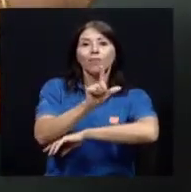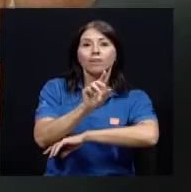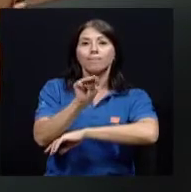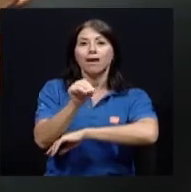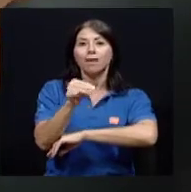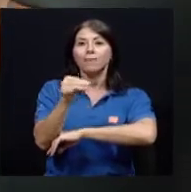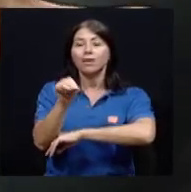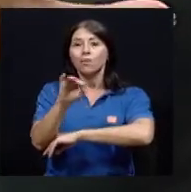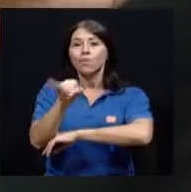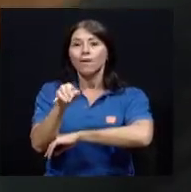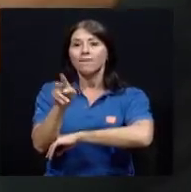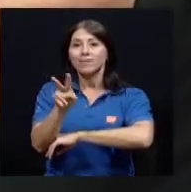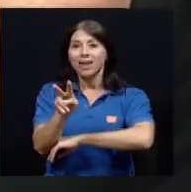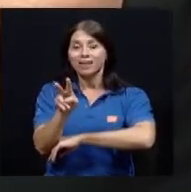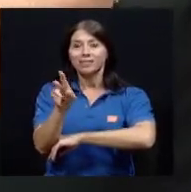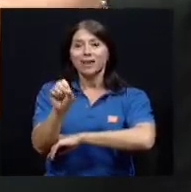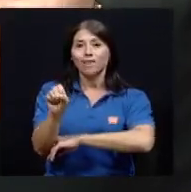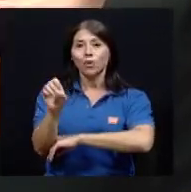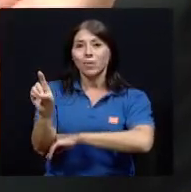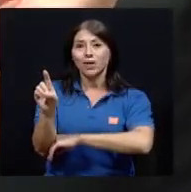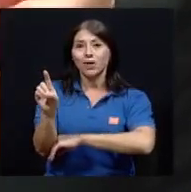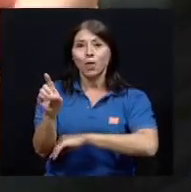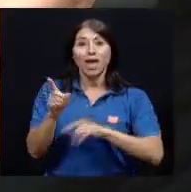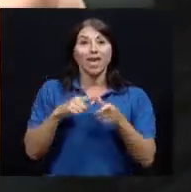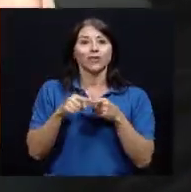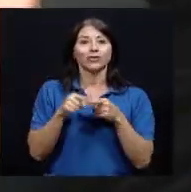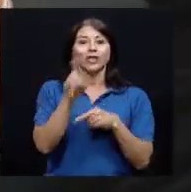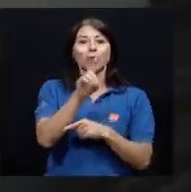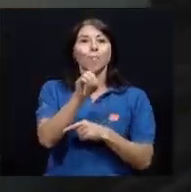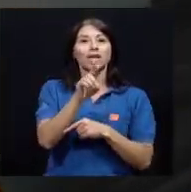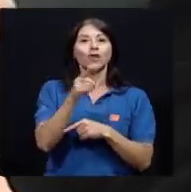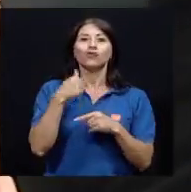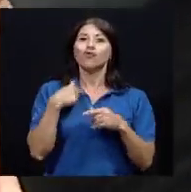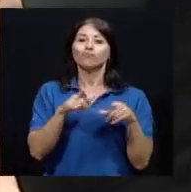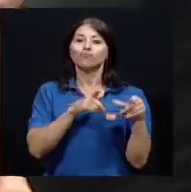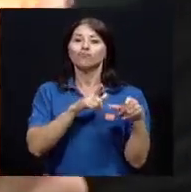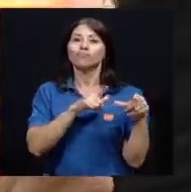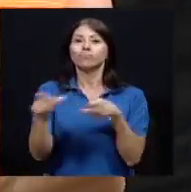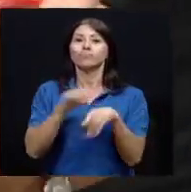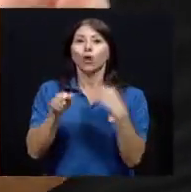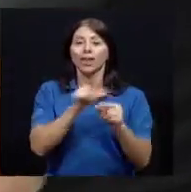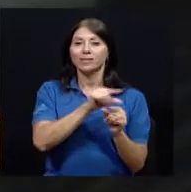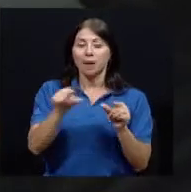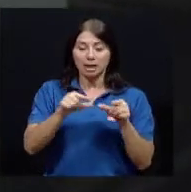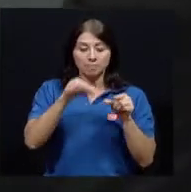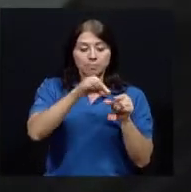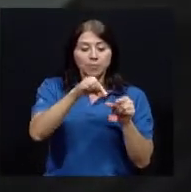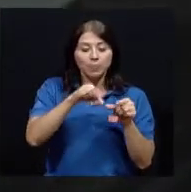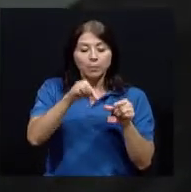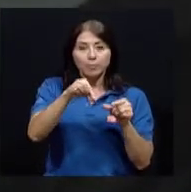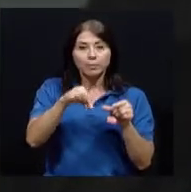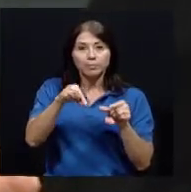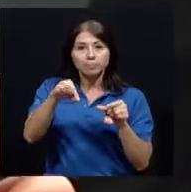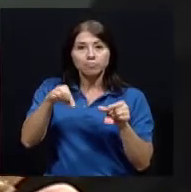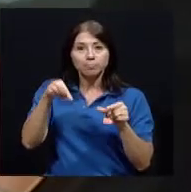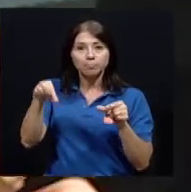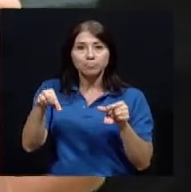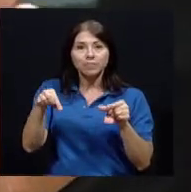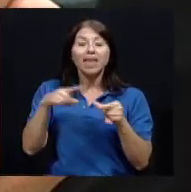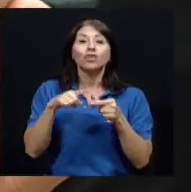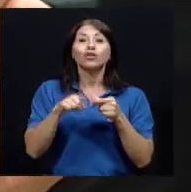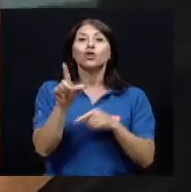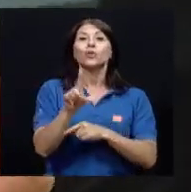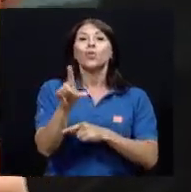cuando llega lunes yo saco mi cajita de medicamentos lo tengo rotulado por desayuno almuerzo